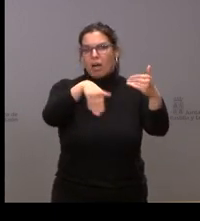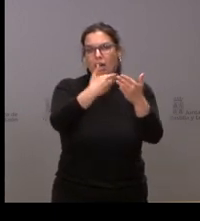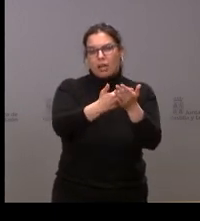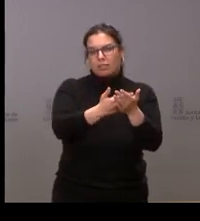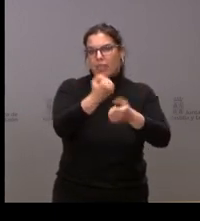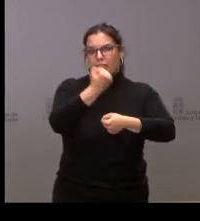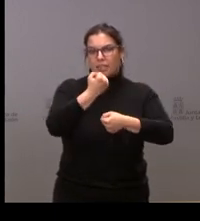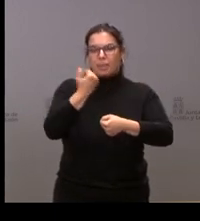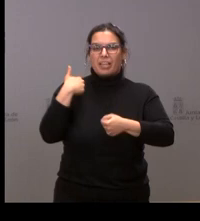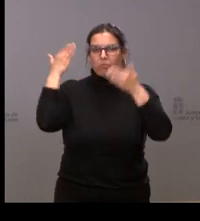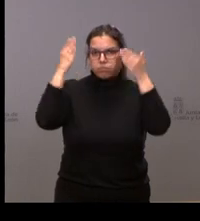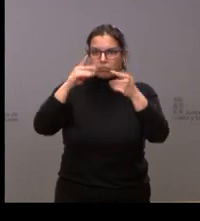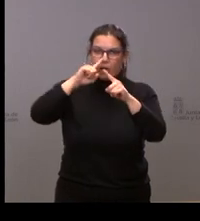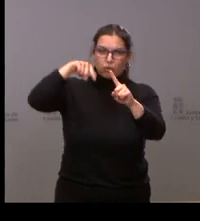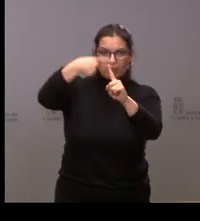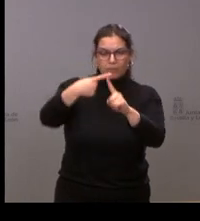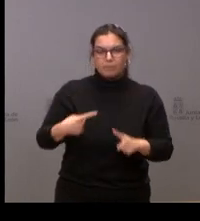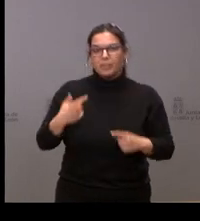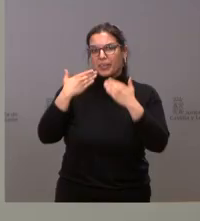el próximo ejército. Gracias.